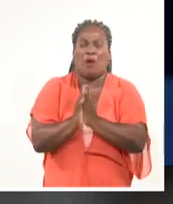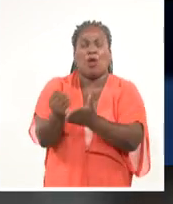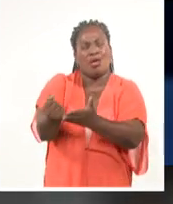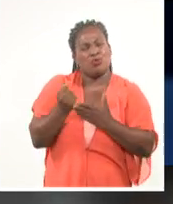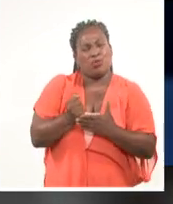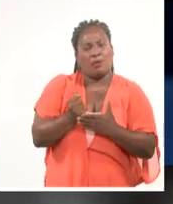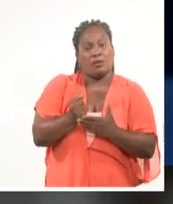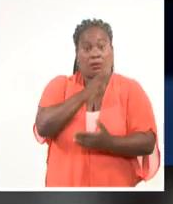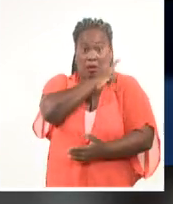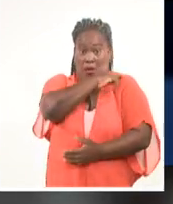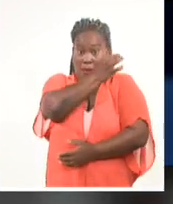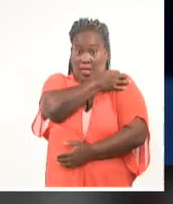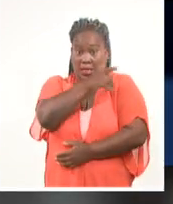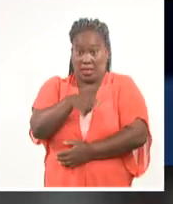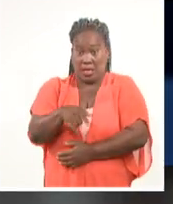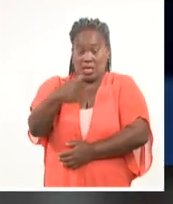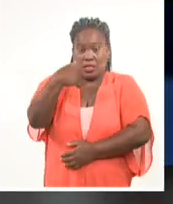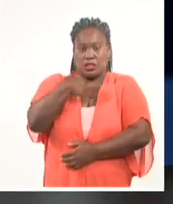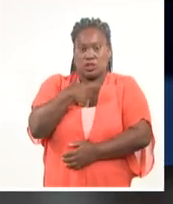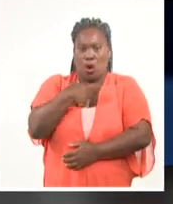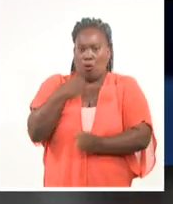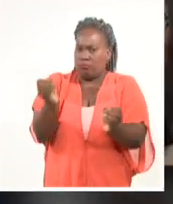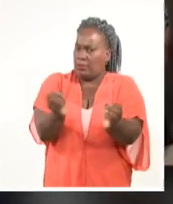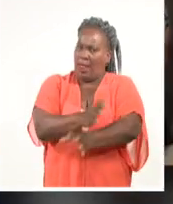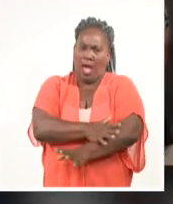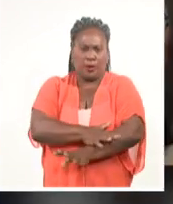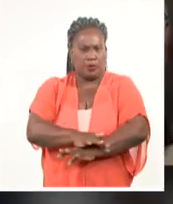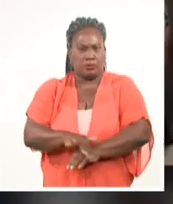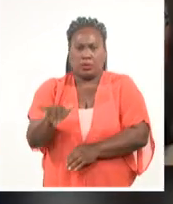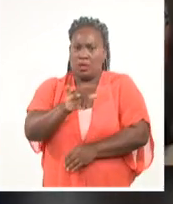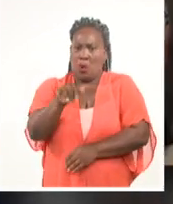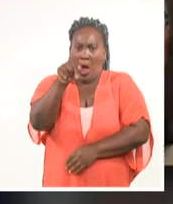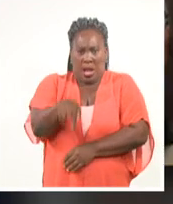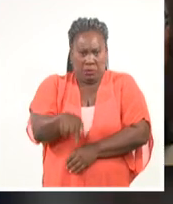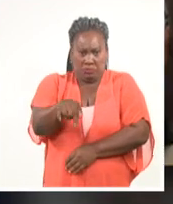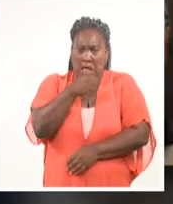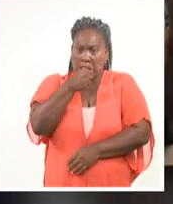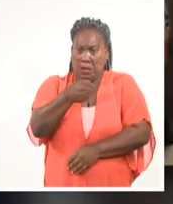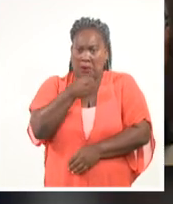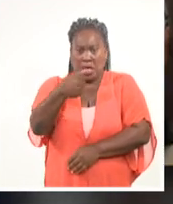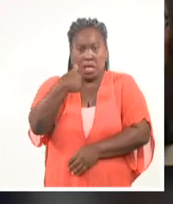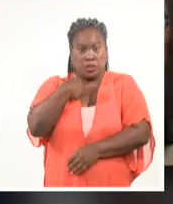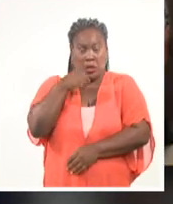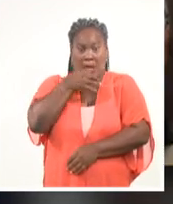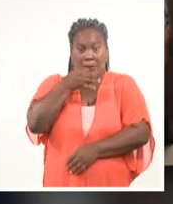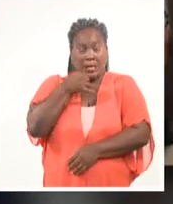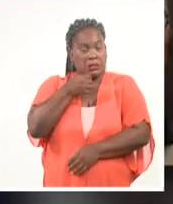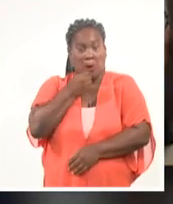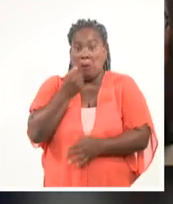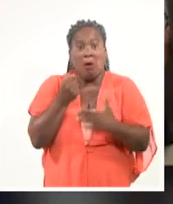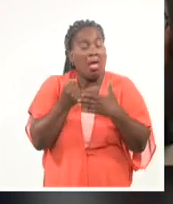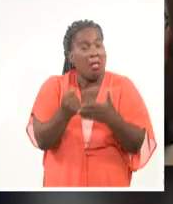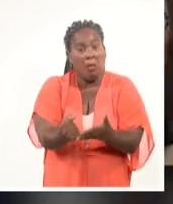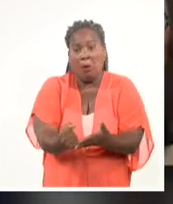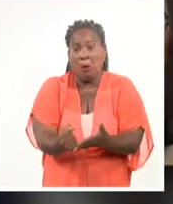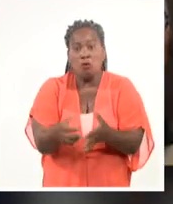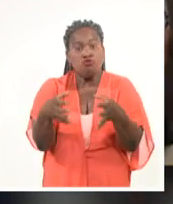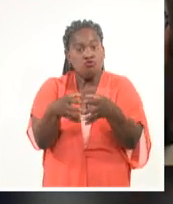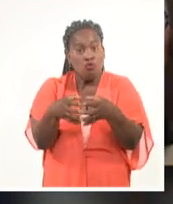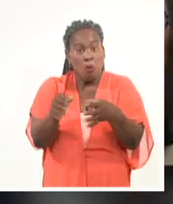Yo fui lo suficientemente sincero con él, como lo voy a hacer ahora aquí, y le dije que yo no podía ayudarlo a hacer un movimiento cultural.